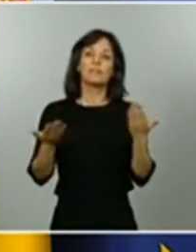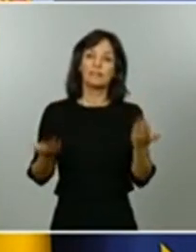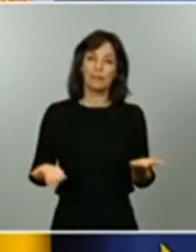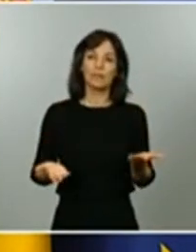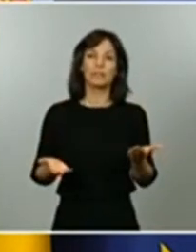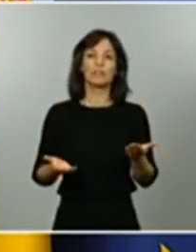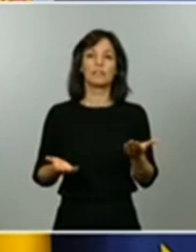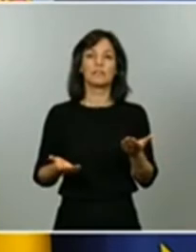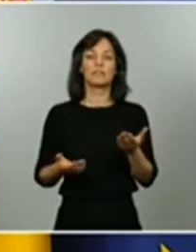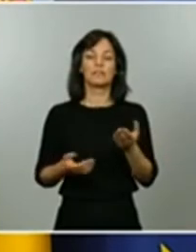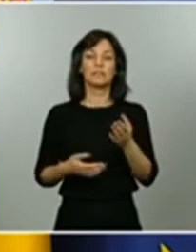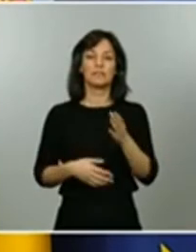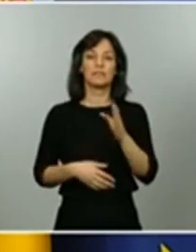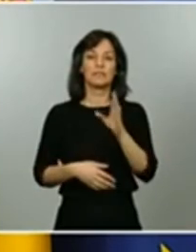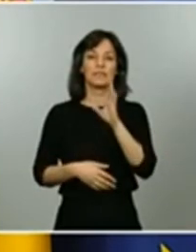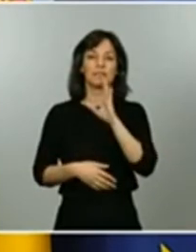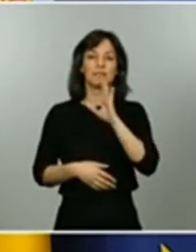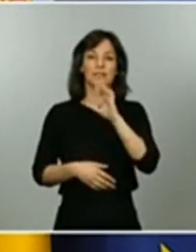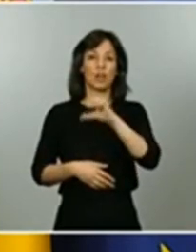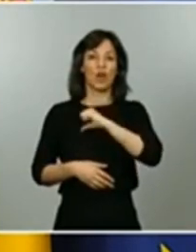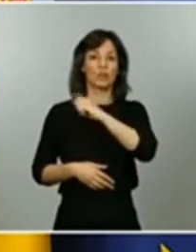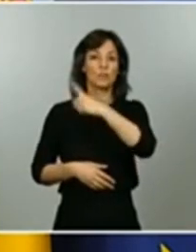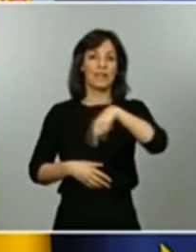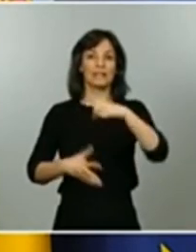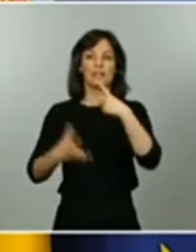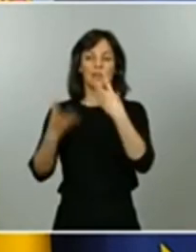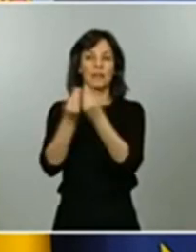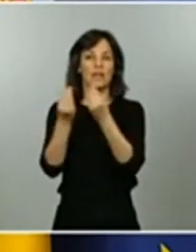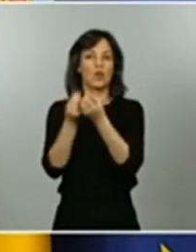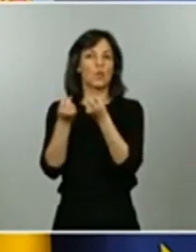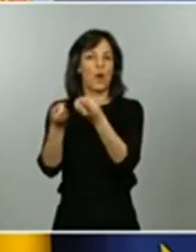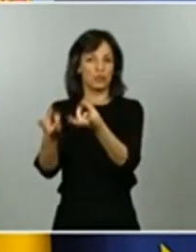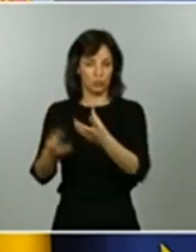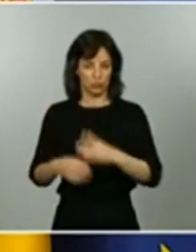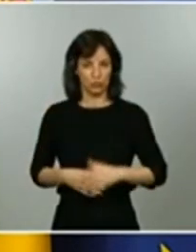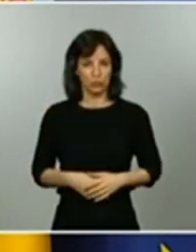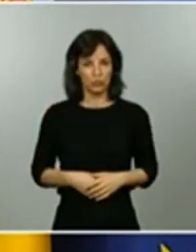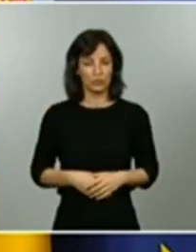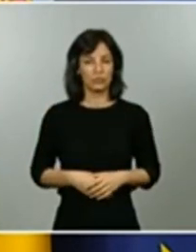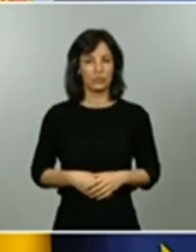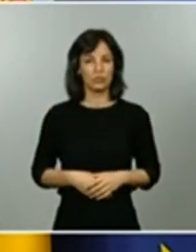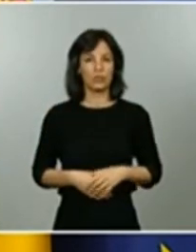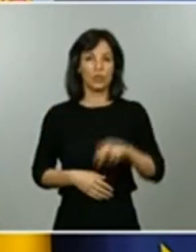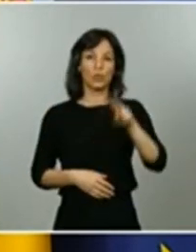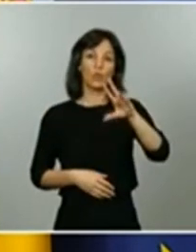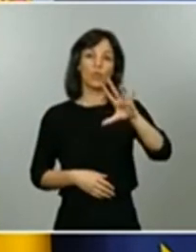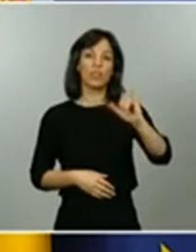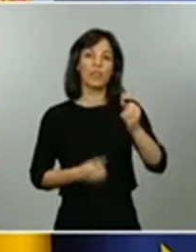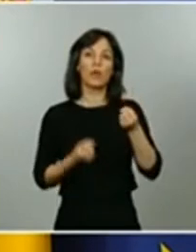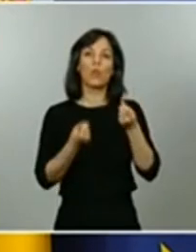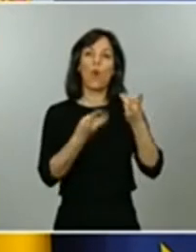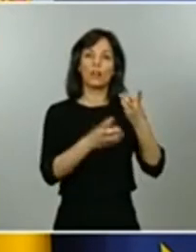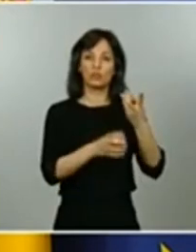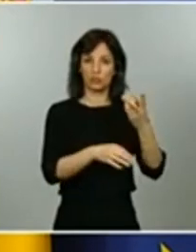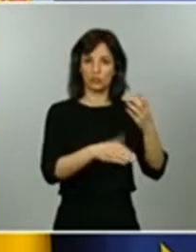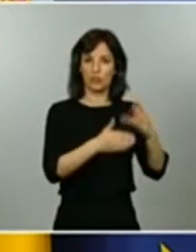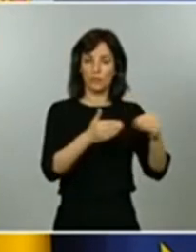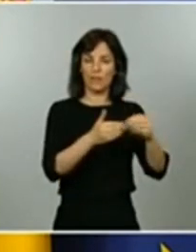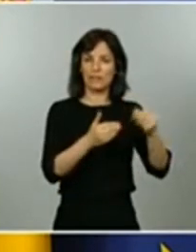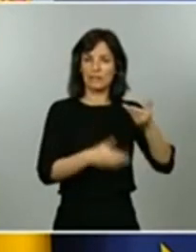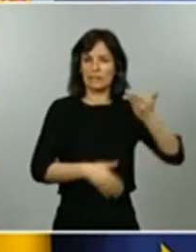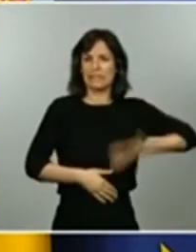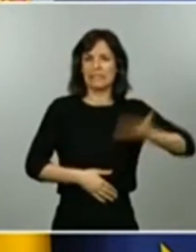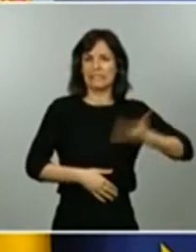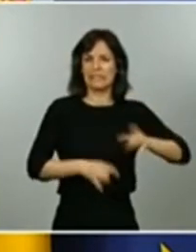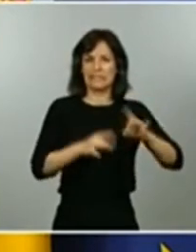por hospitales, el número de casos en unidades de cuidados intensivos, pacientes críticos en los últimos siete